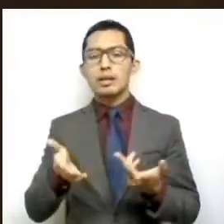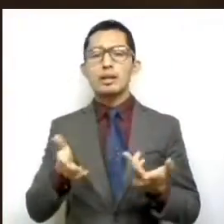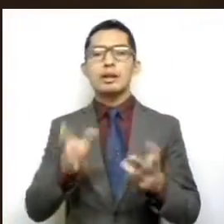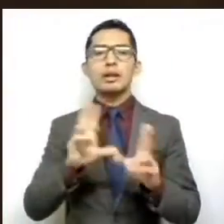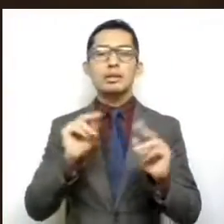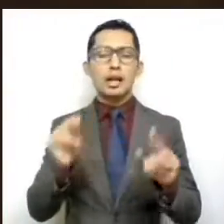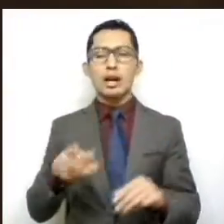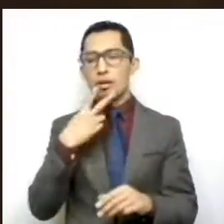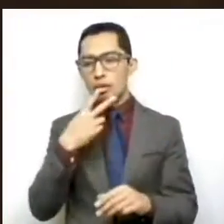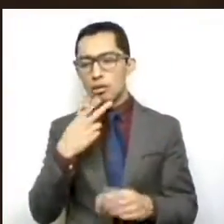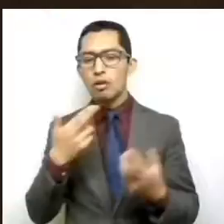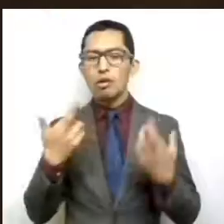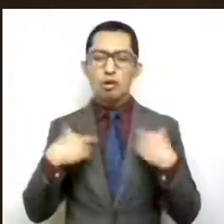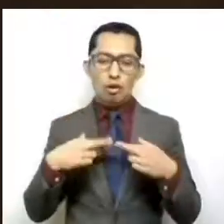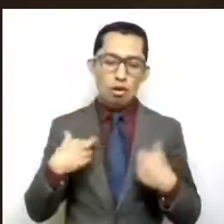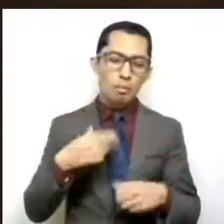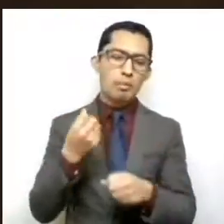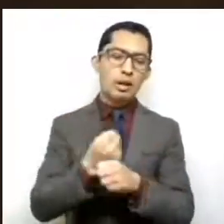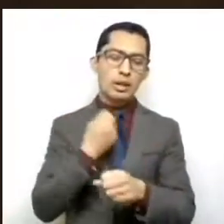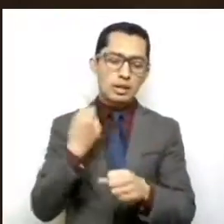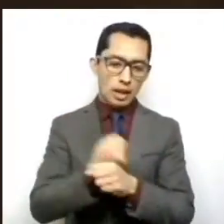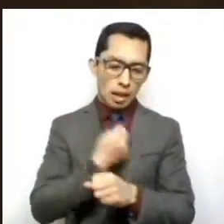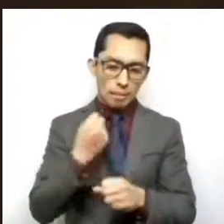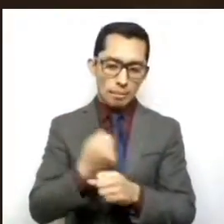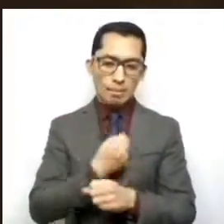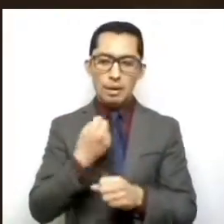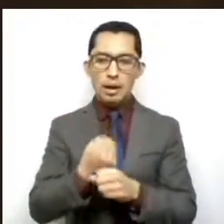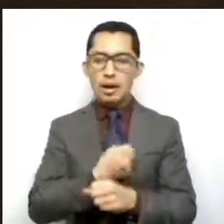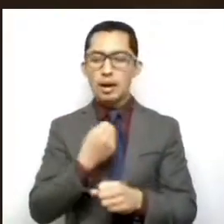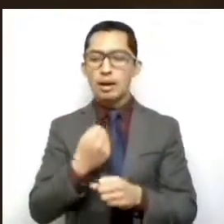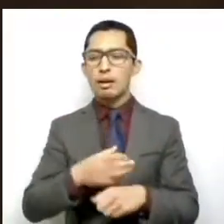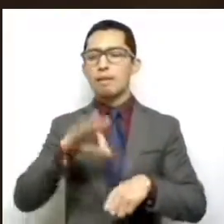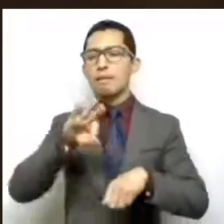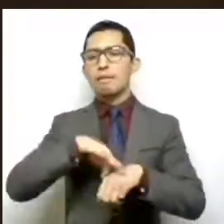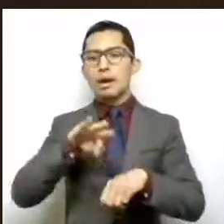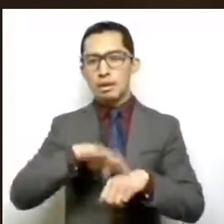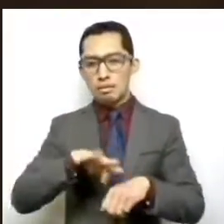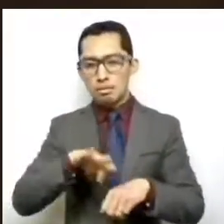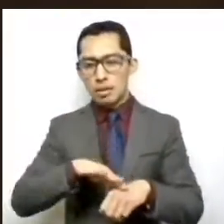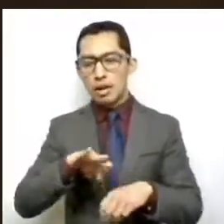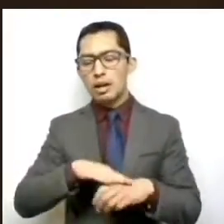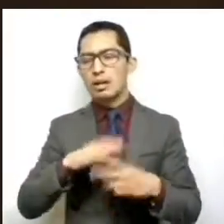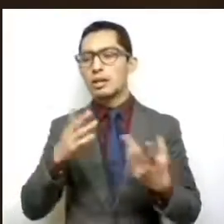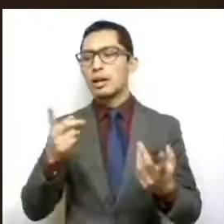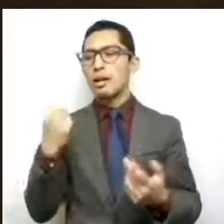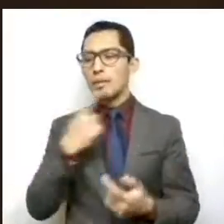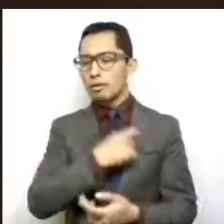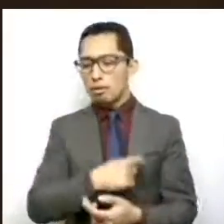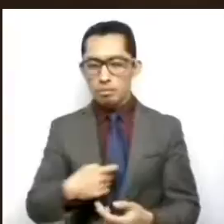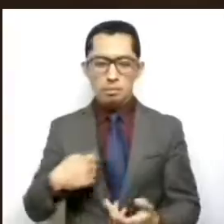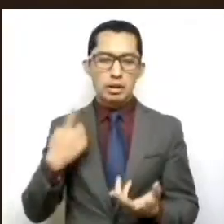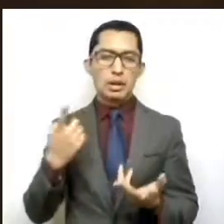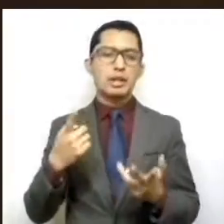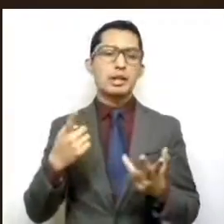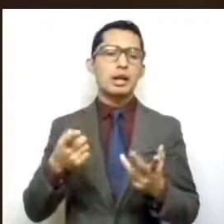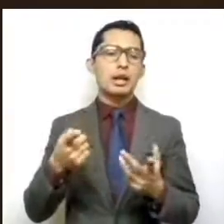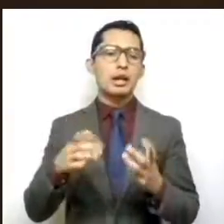ropa, zapatos, productos farmacéuticos, perfumería, artículos para el